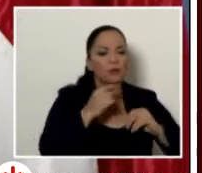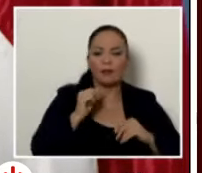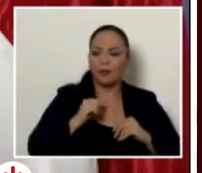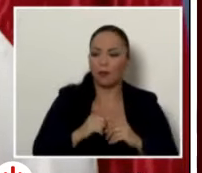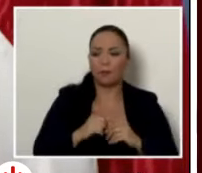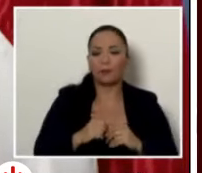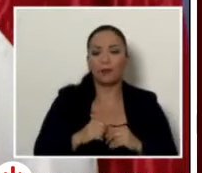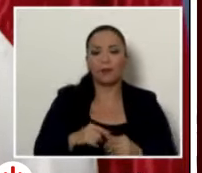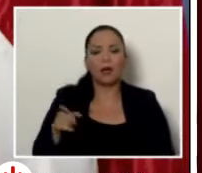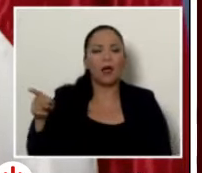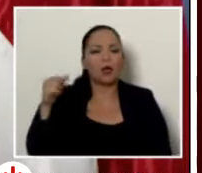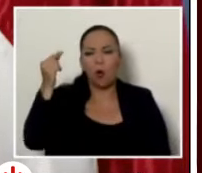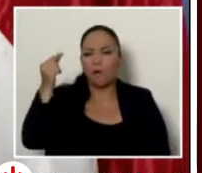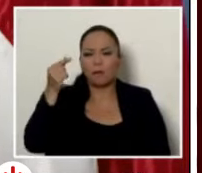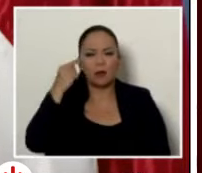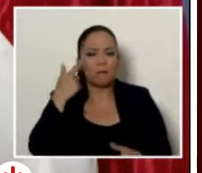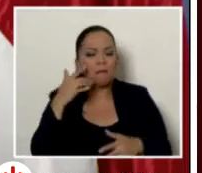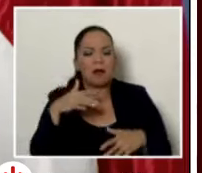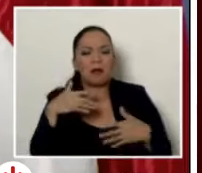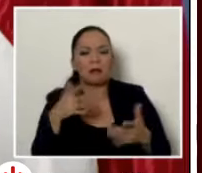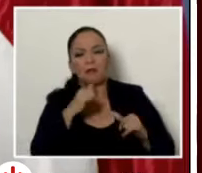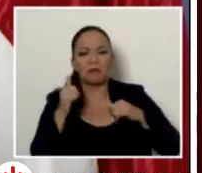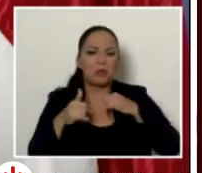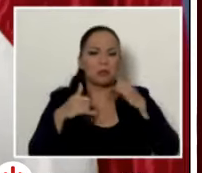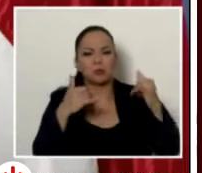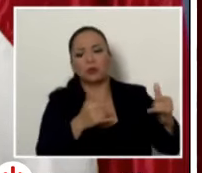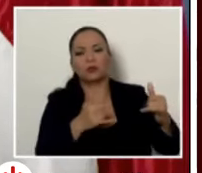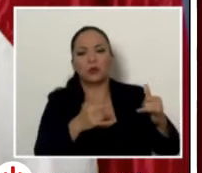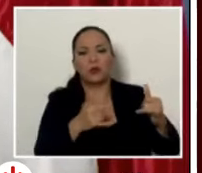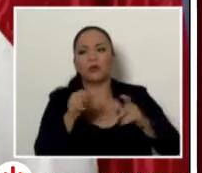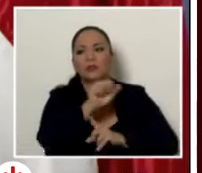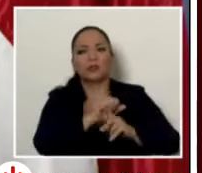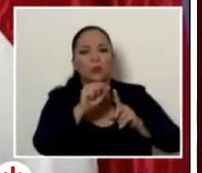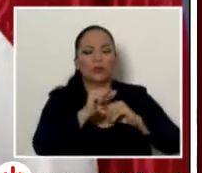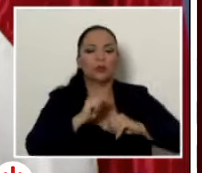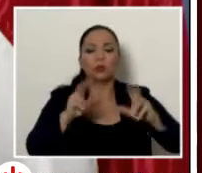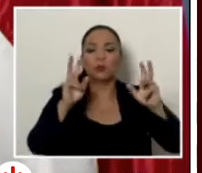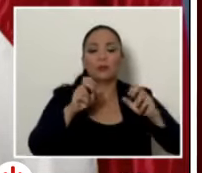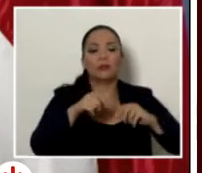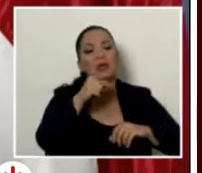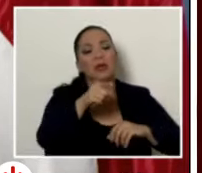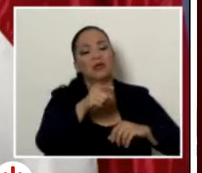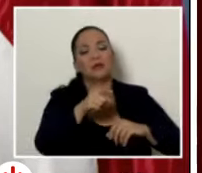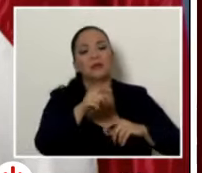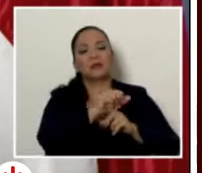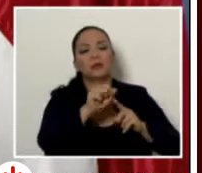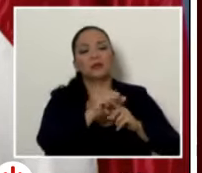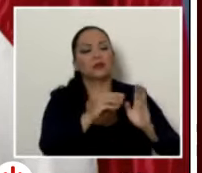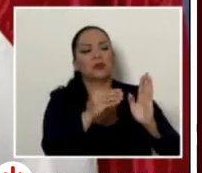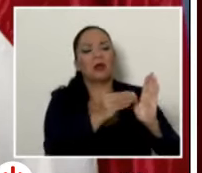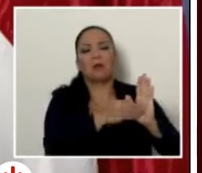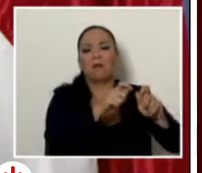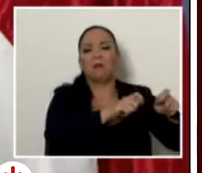gobierno al poner una denuncia de un crimen que, según ellos, se encuentra prescrito. Y hay medios a que los mando a